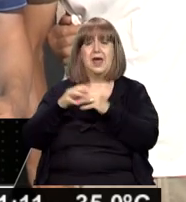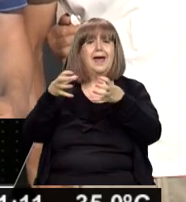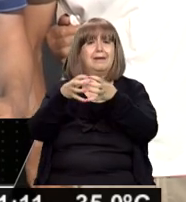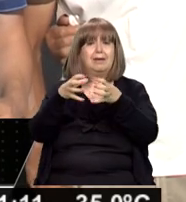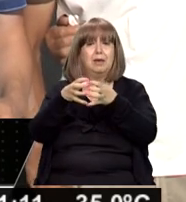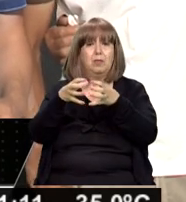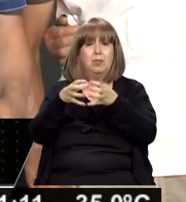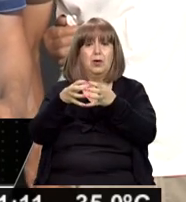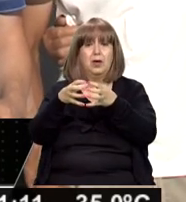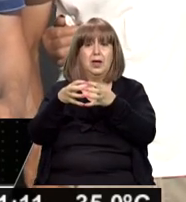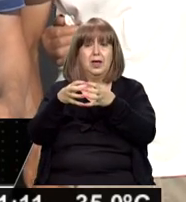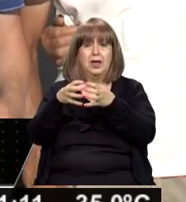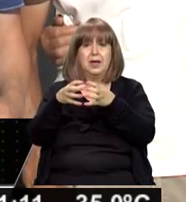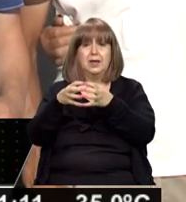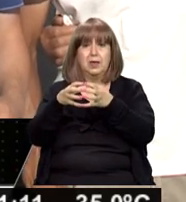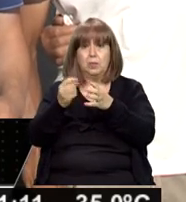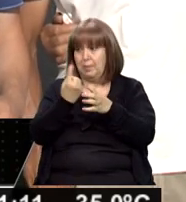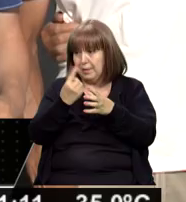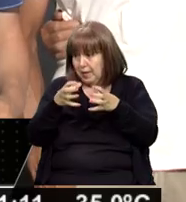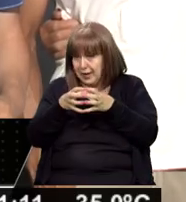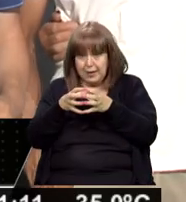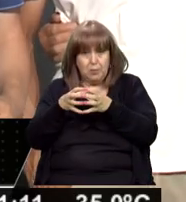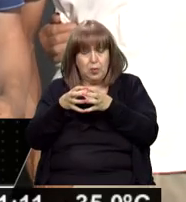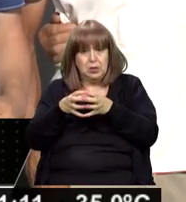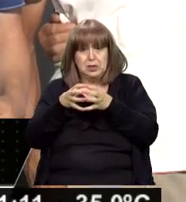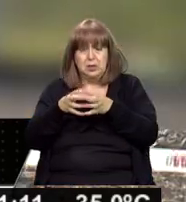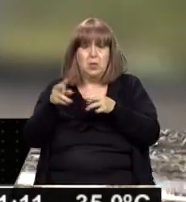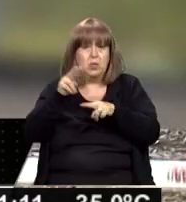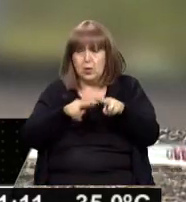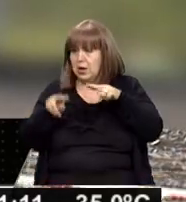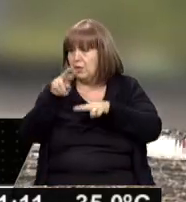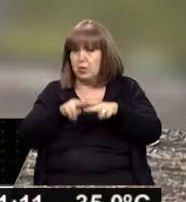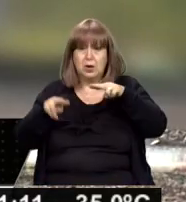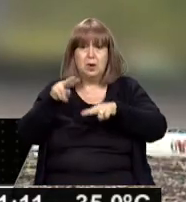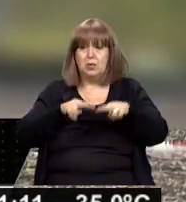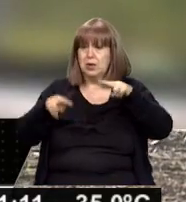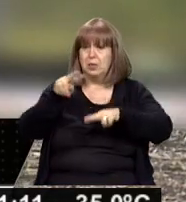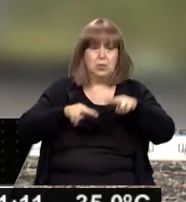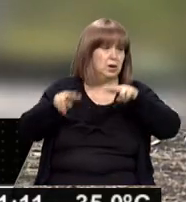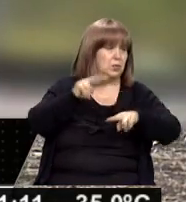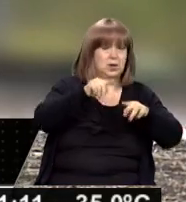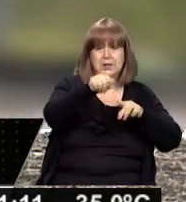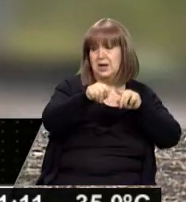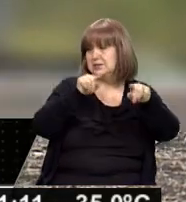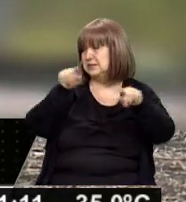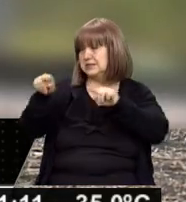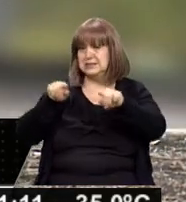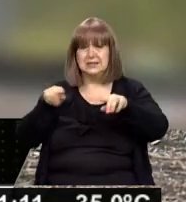que se armó desde el principio y bueno, salimos a rastrear cielo y tierra y bueno,